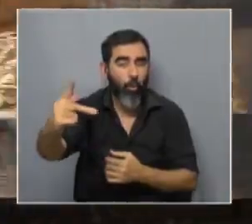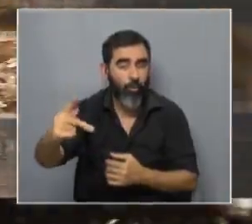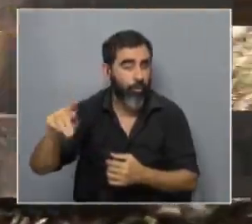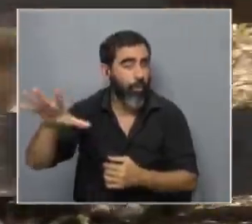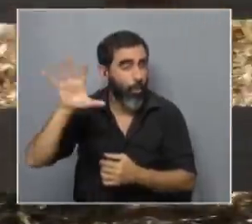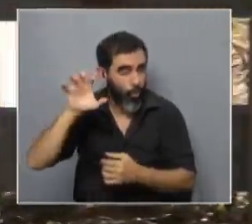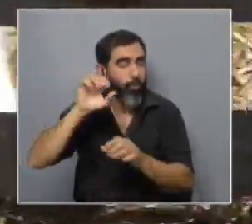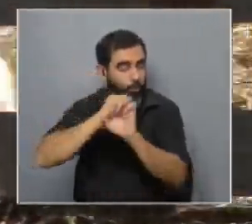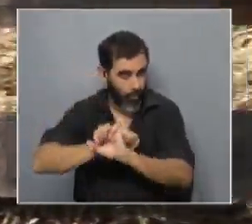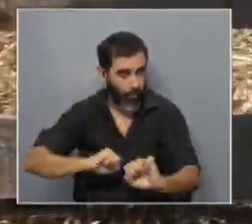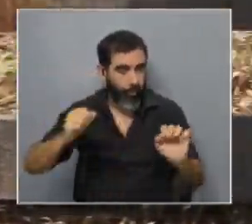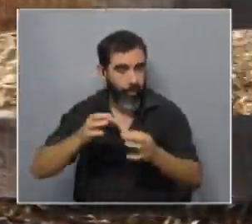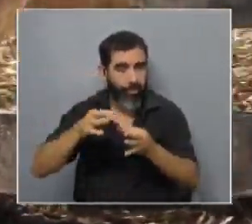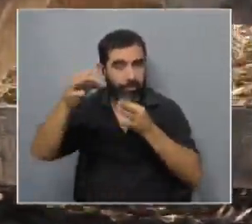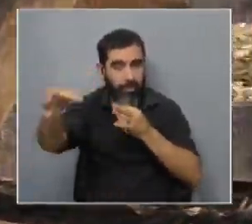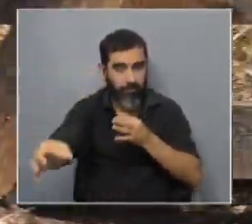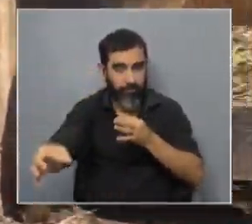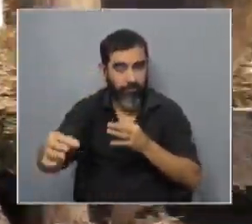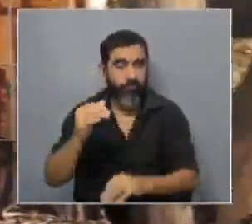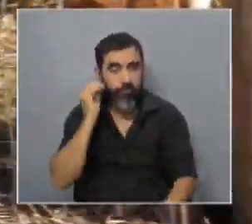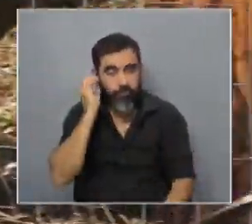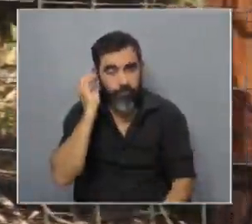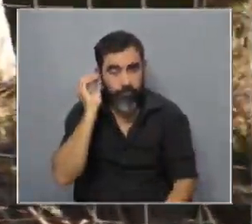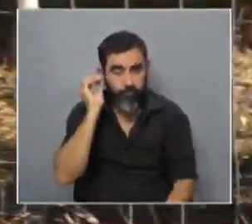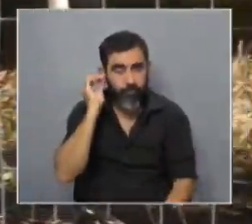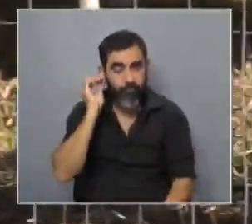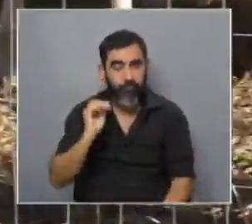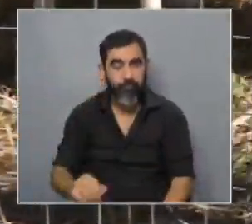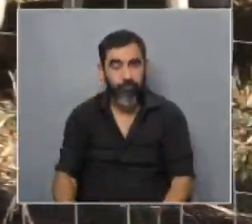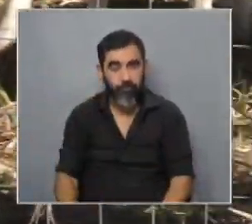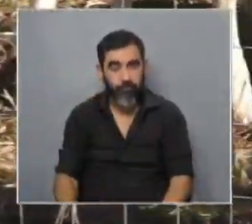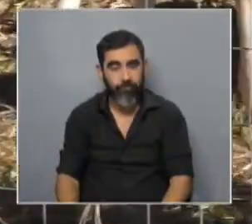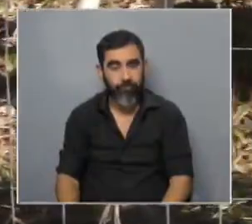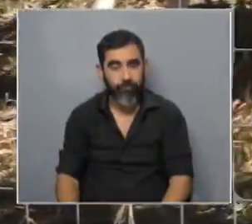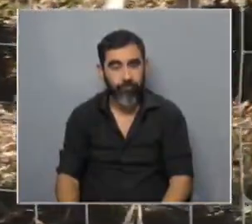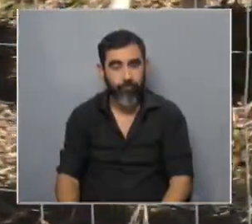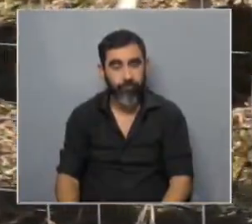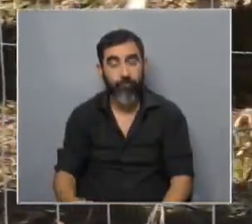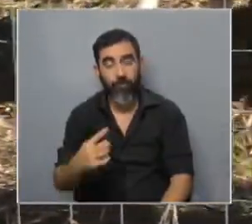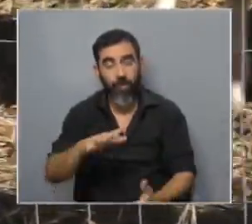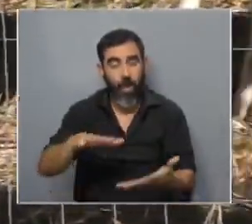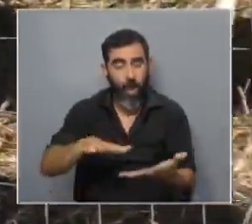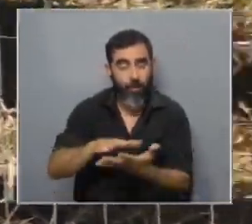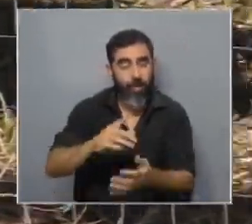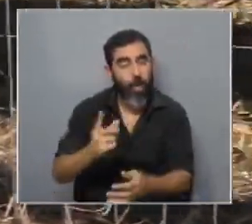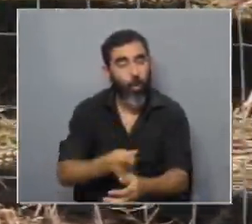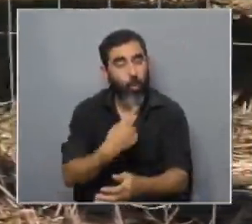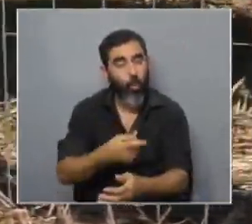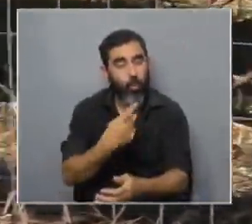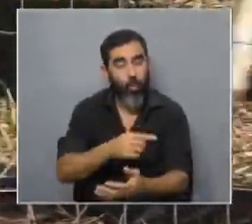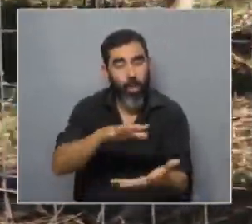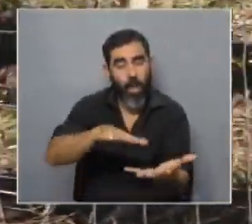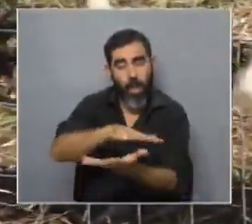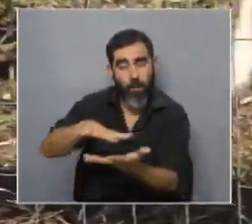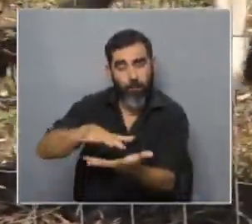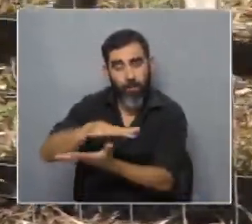distancia entonces ellos en el ambiente se acostumbran al ambiente en lo que están